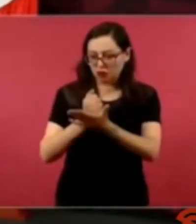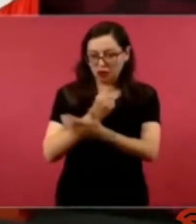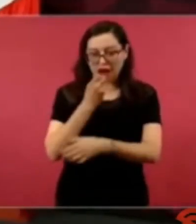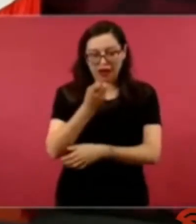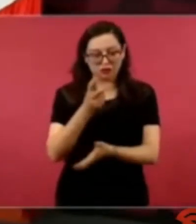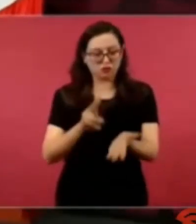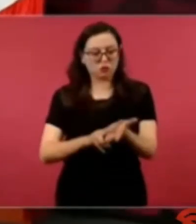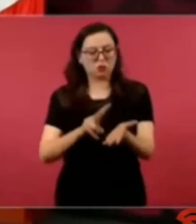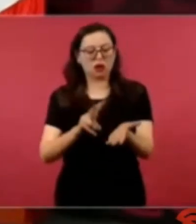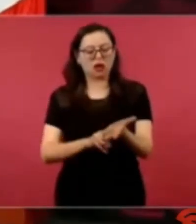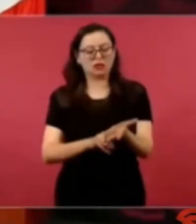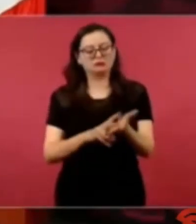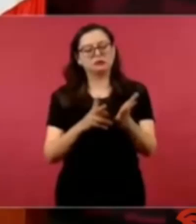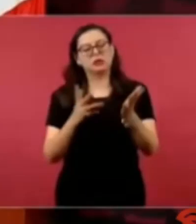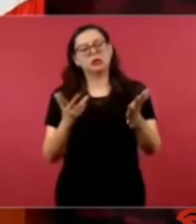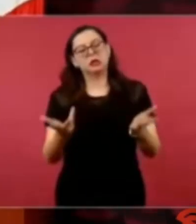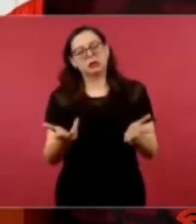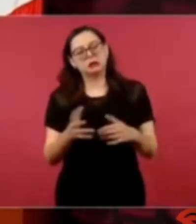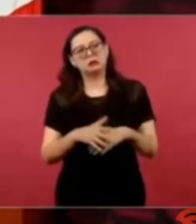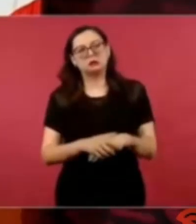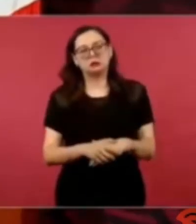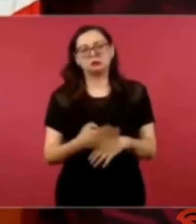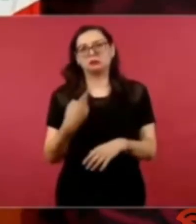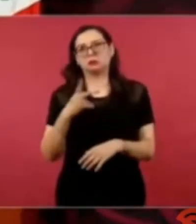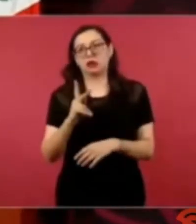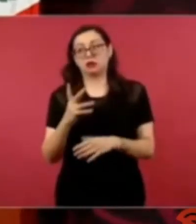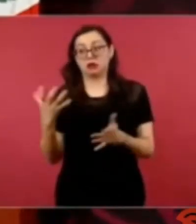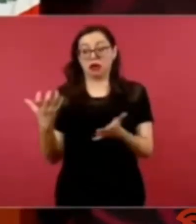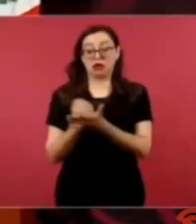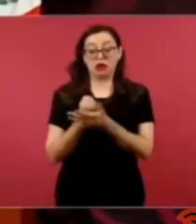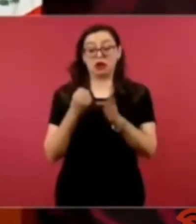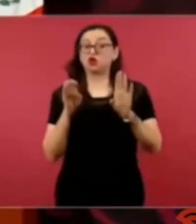no estoy de acuerdo de que el fin justifique los medios